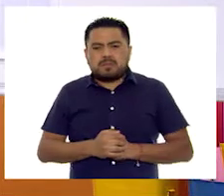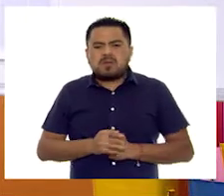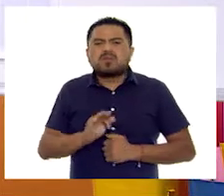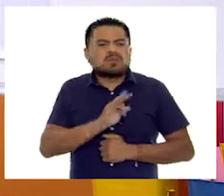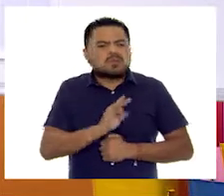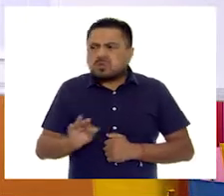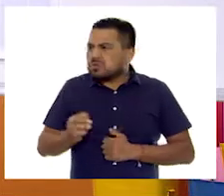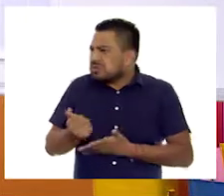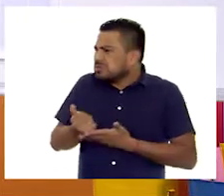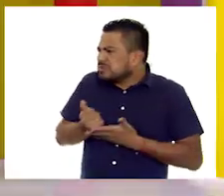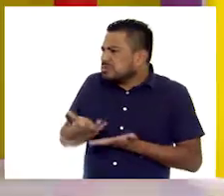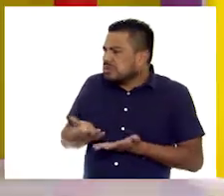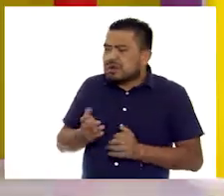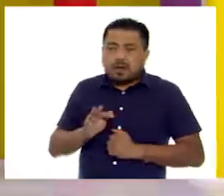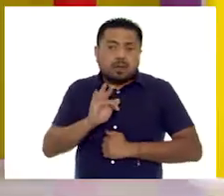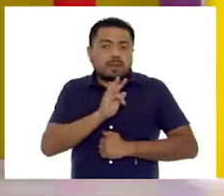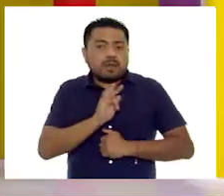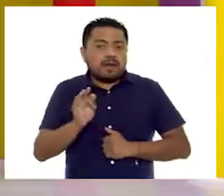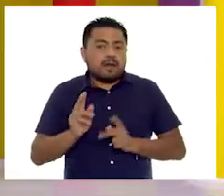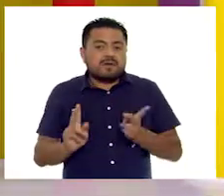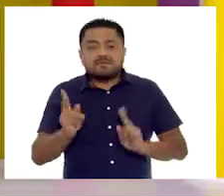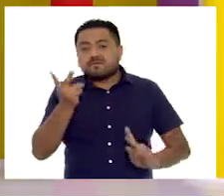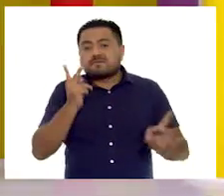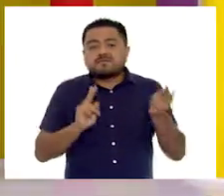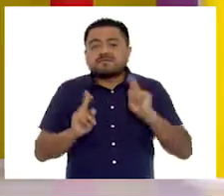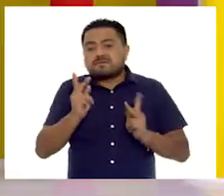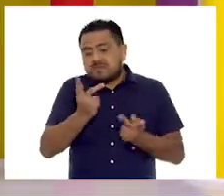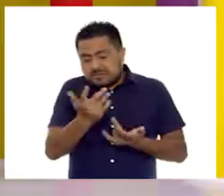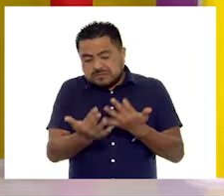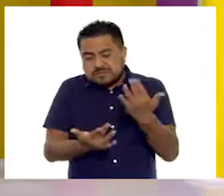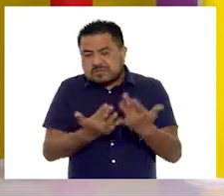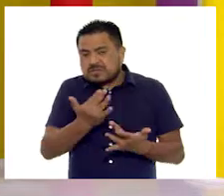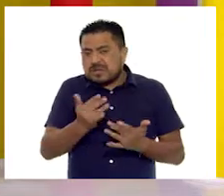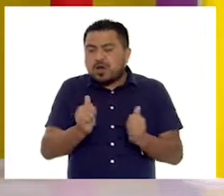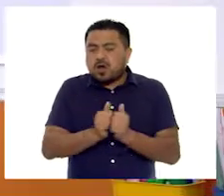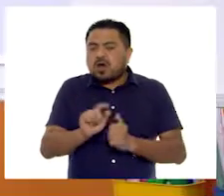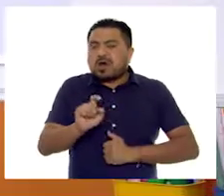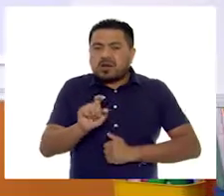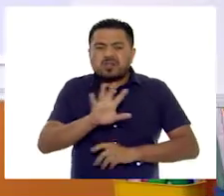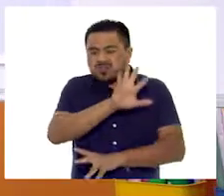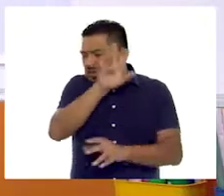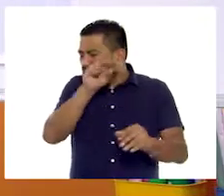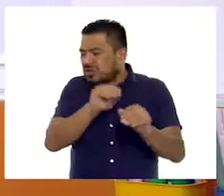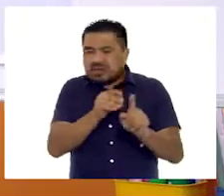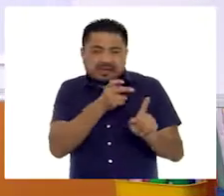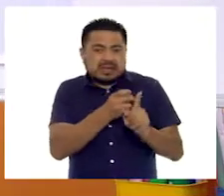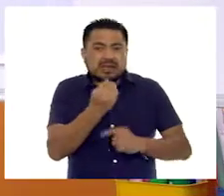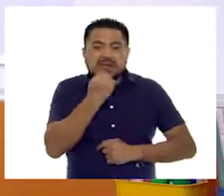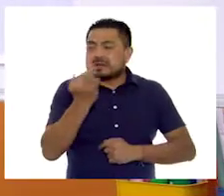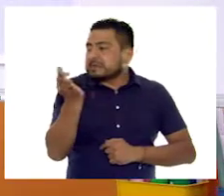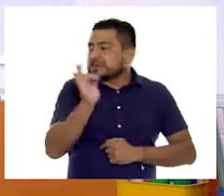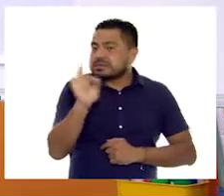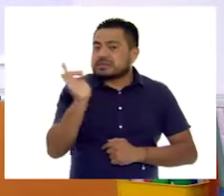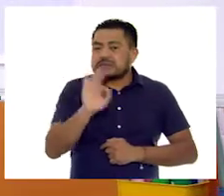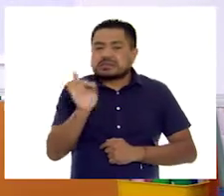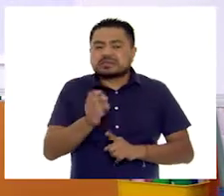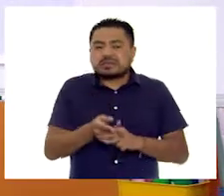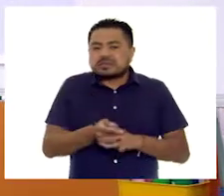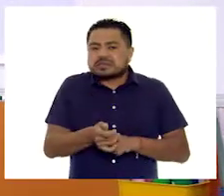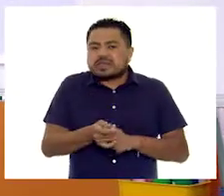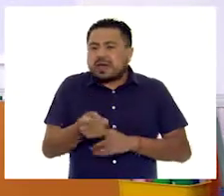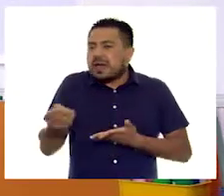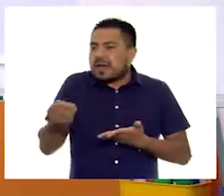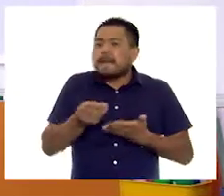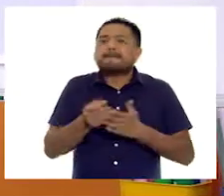¿qué pudiera ser? Pues podrían ser verduras cocidas. Verduras cocidas. Todos ese tipo de alimentos, lo mejor semillas que luego